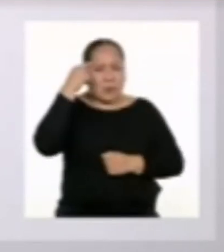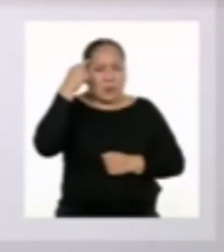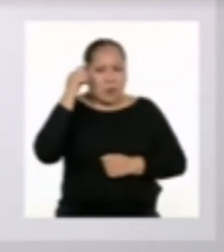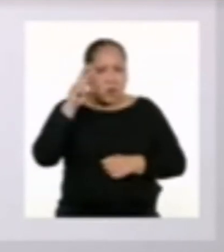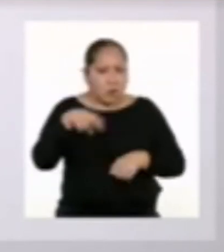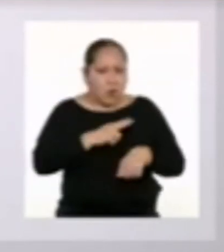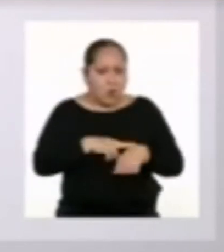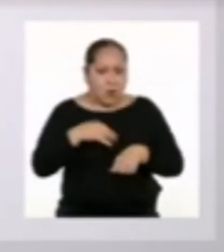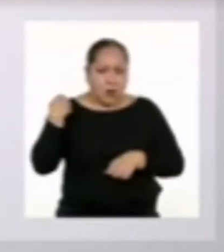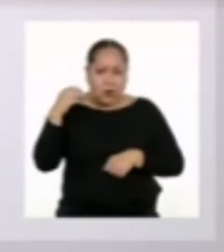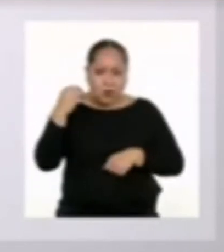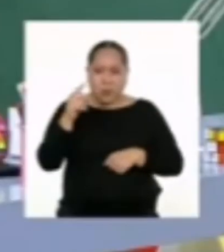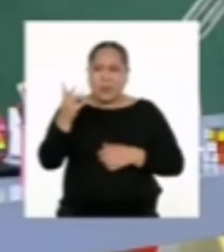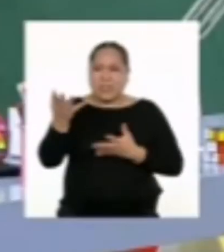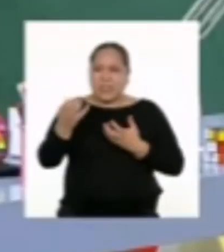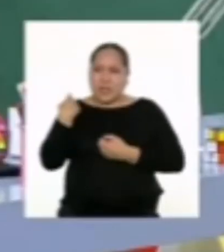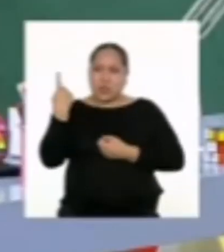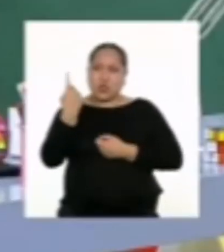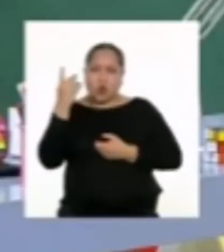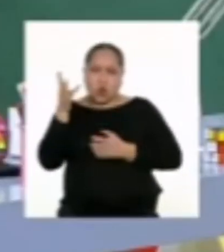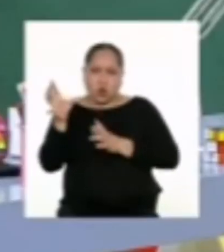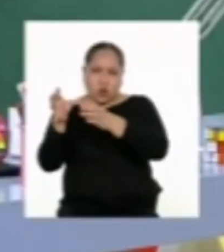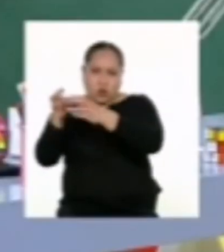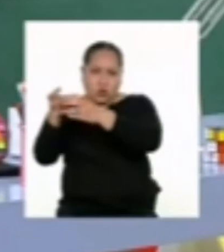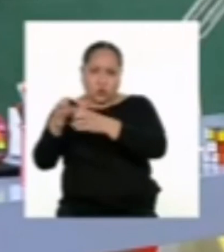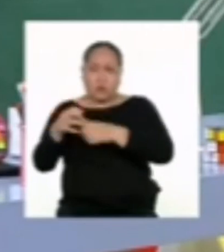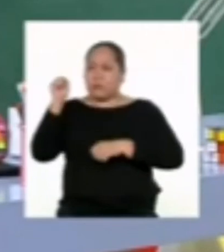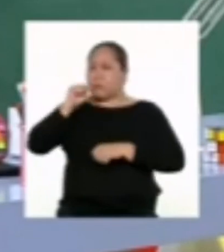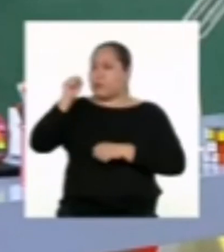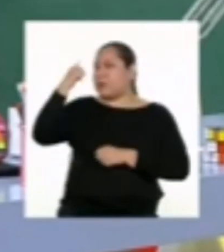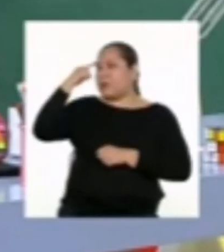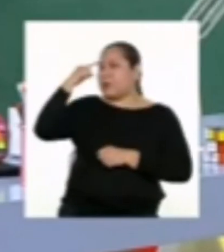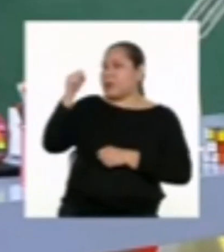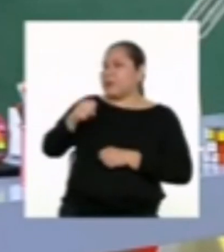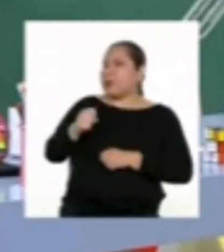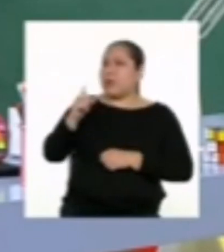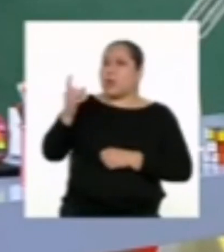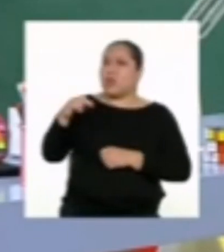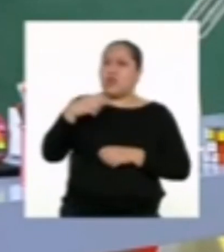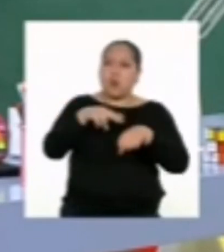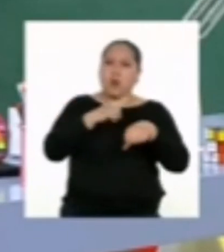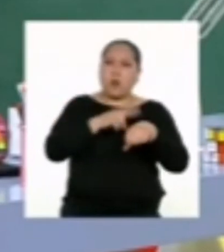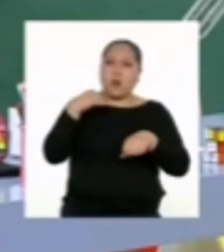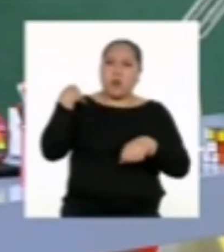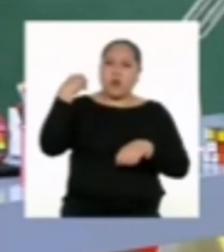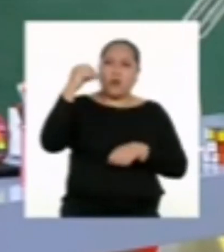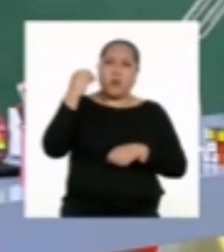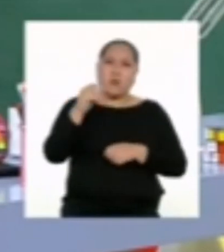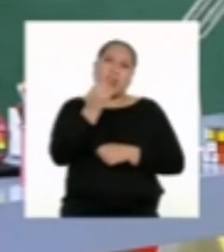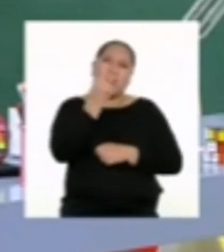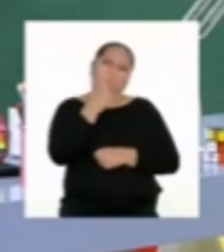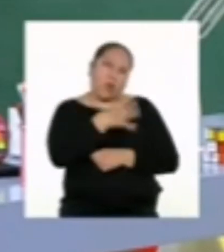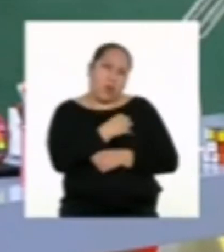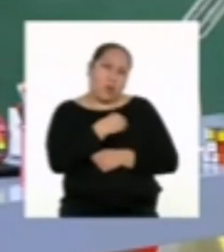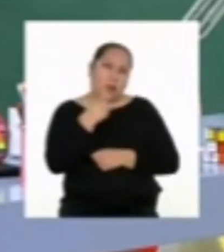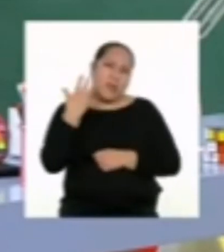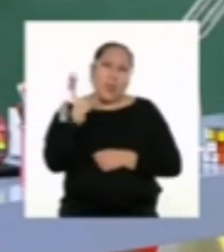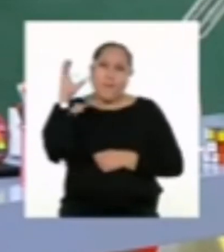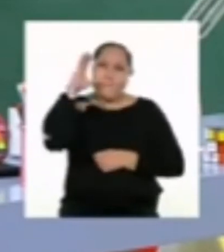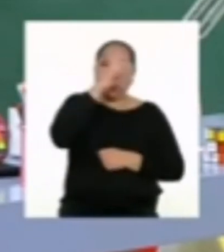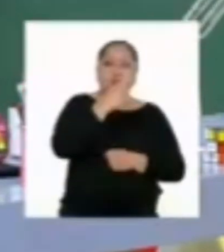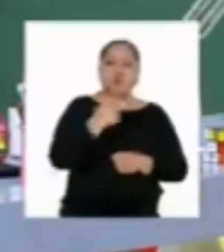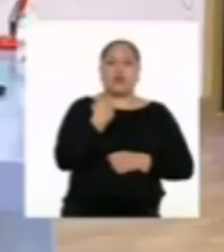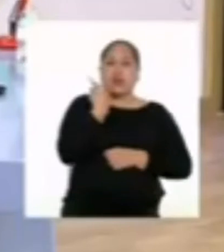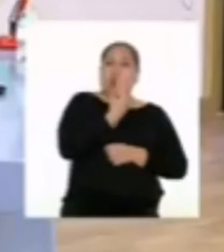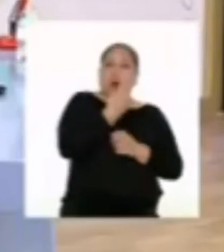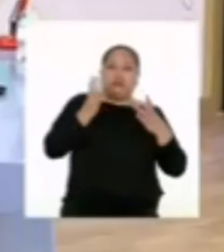los adolescentes quieran su privacidad? Yo creo que sí. Que es normal que las chicas y los chicos, a partir de cierta edad, busquen un